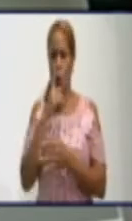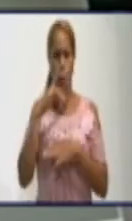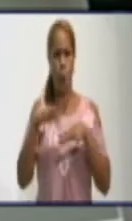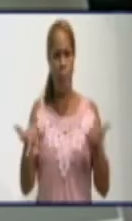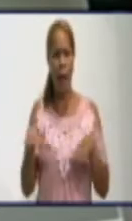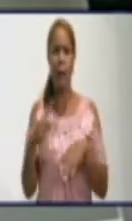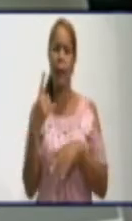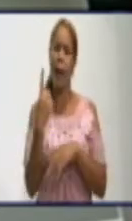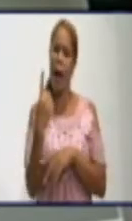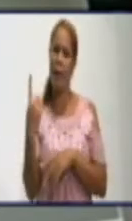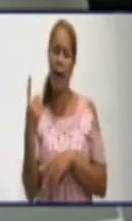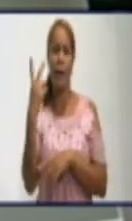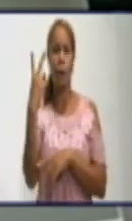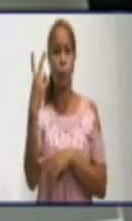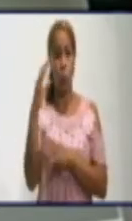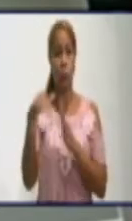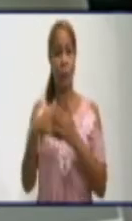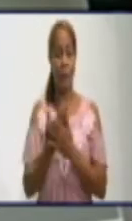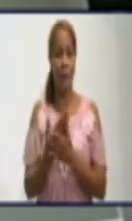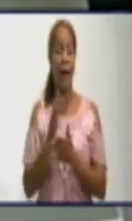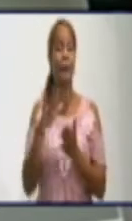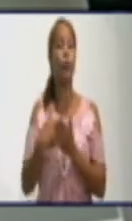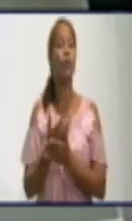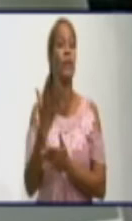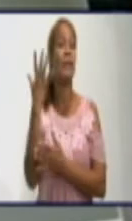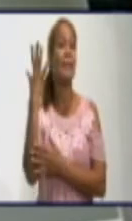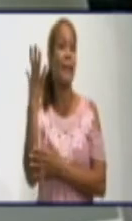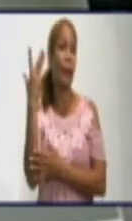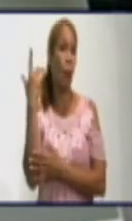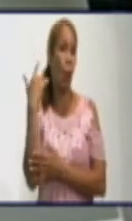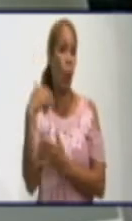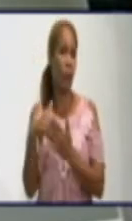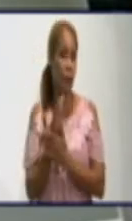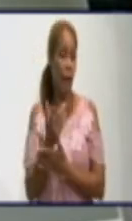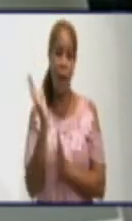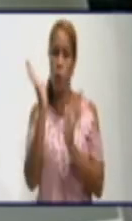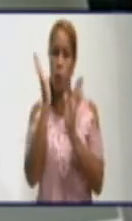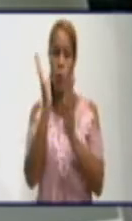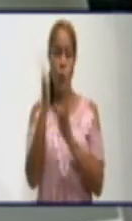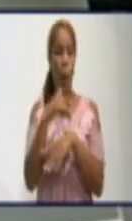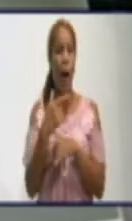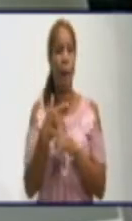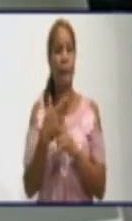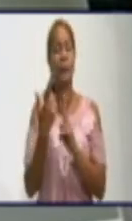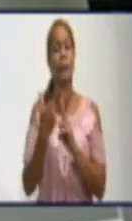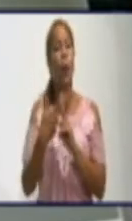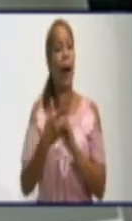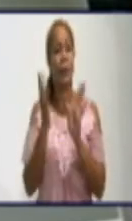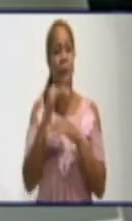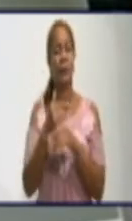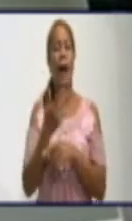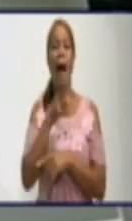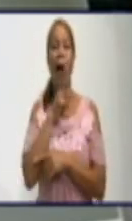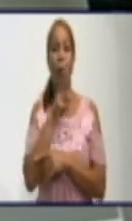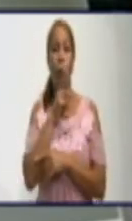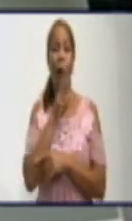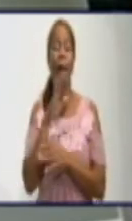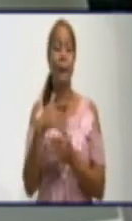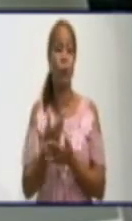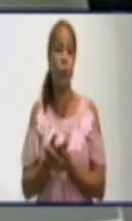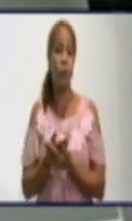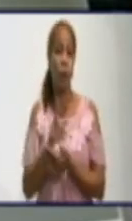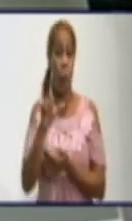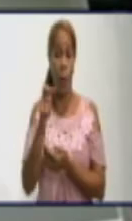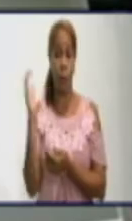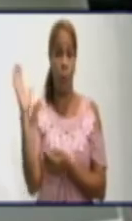Pregunta, ¿por qué si recibe el agua cada 2 días tiene que pagar el mes completo? Justo ahora llevan 5 días sin agua y cuando vengan